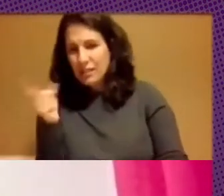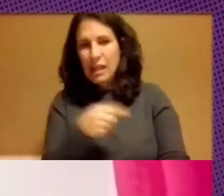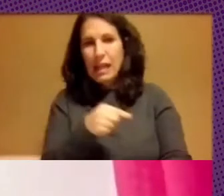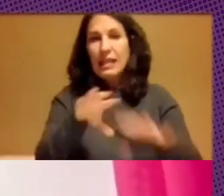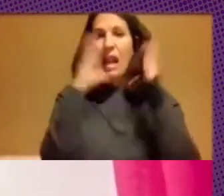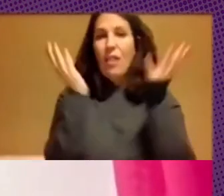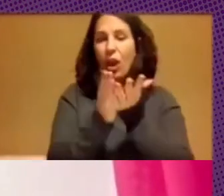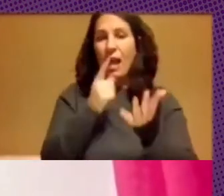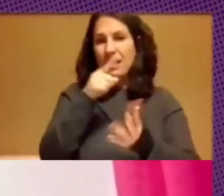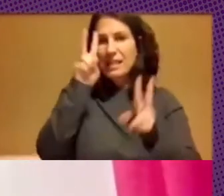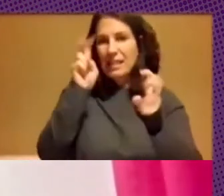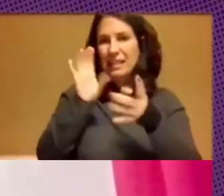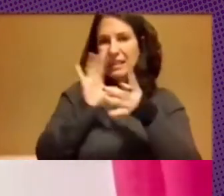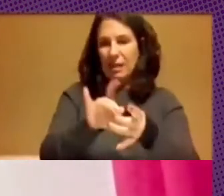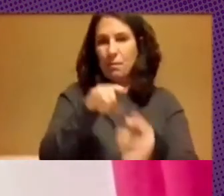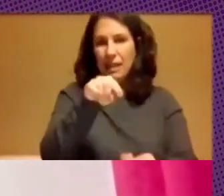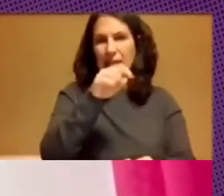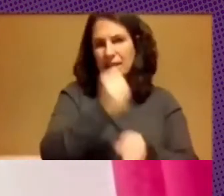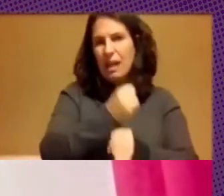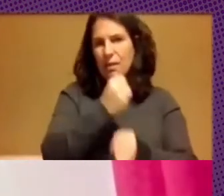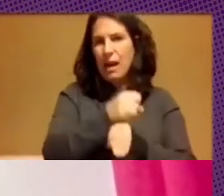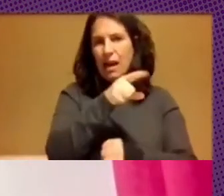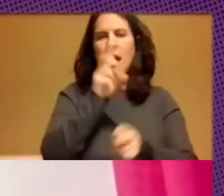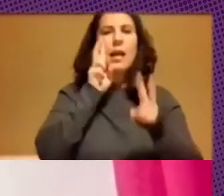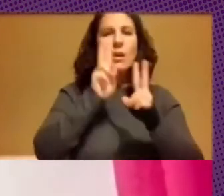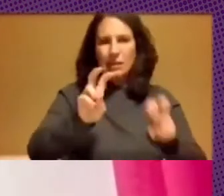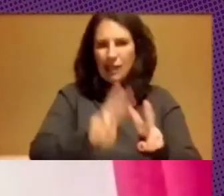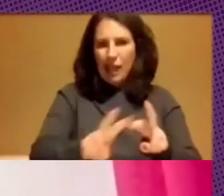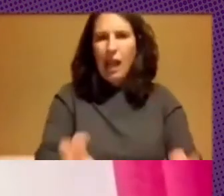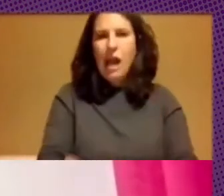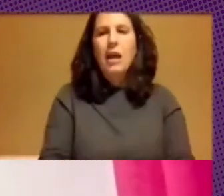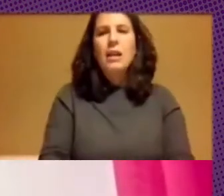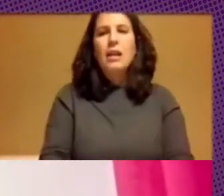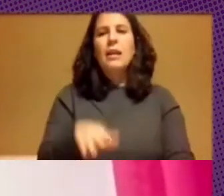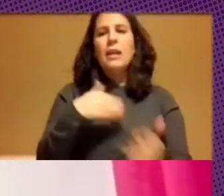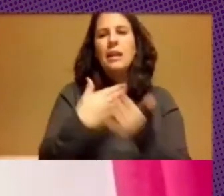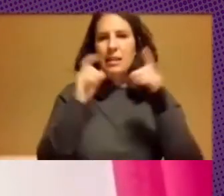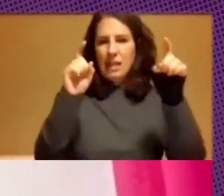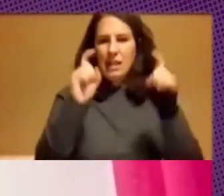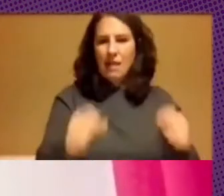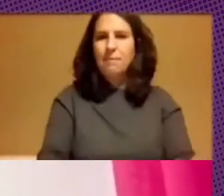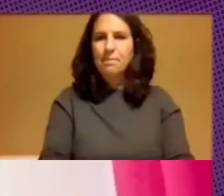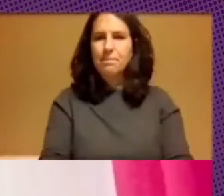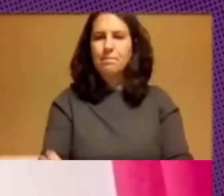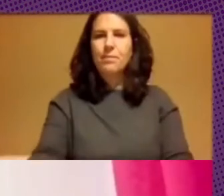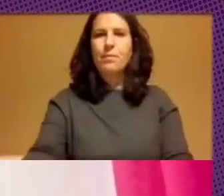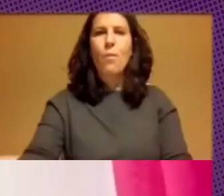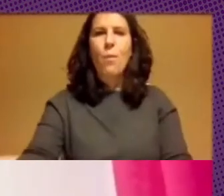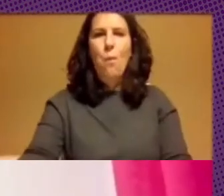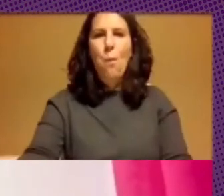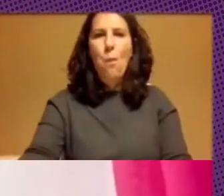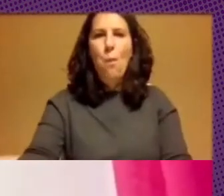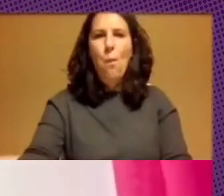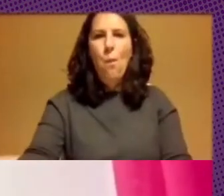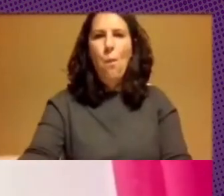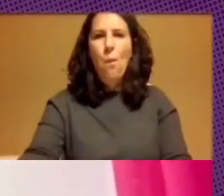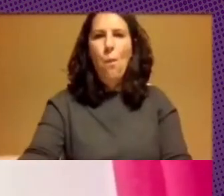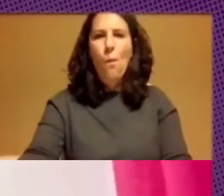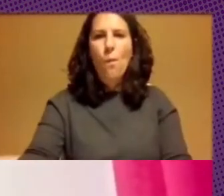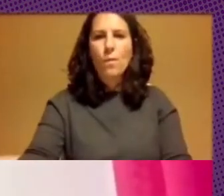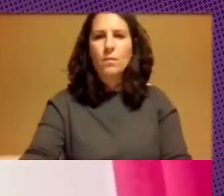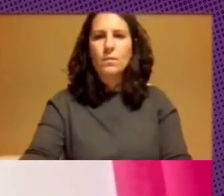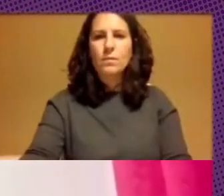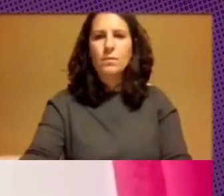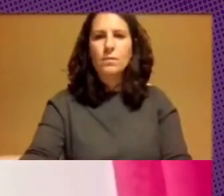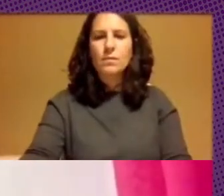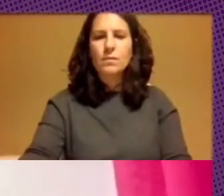estas temáticas en las que ella trabaja, investiga y también enseña. Virginia, si nos